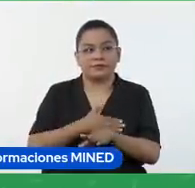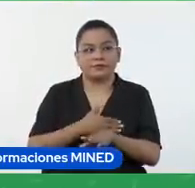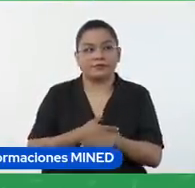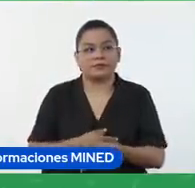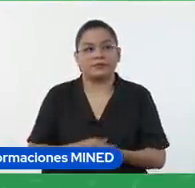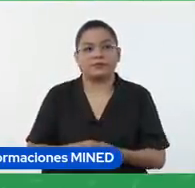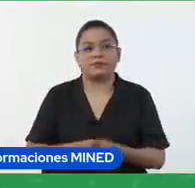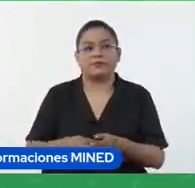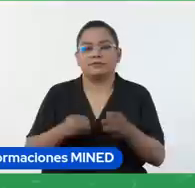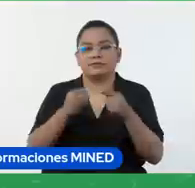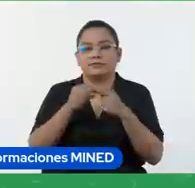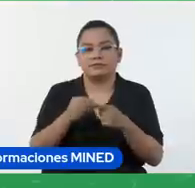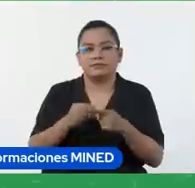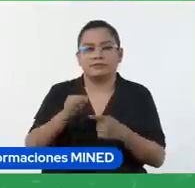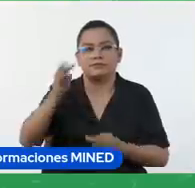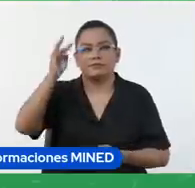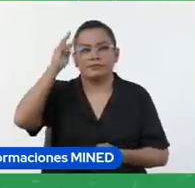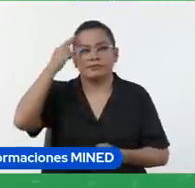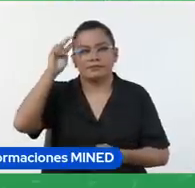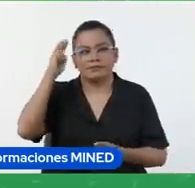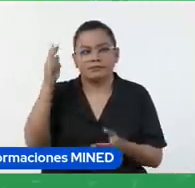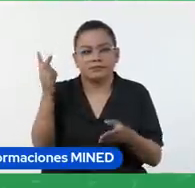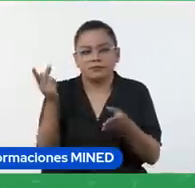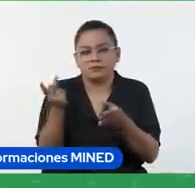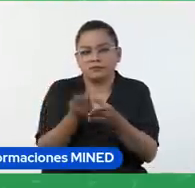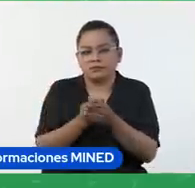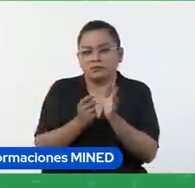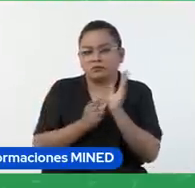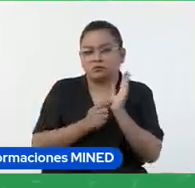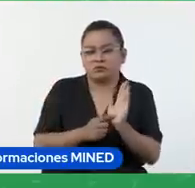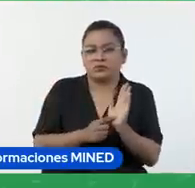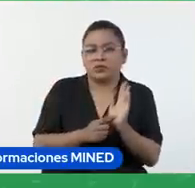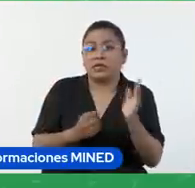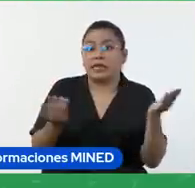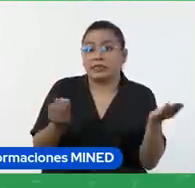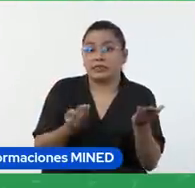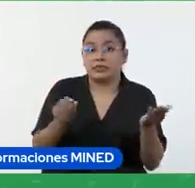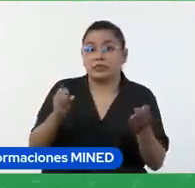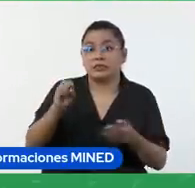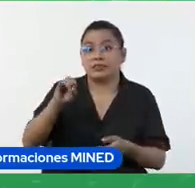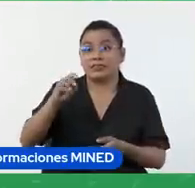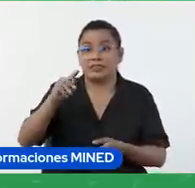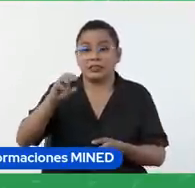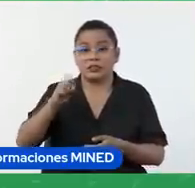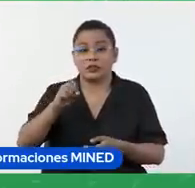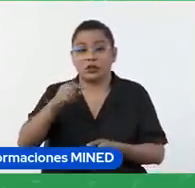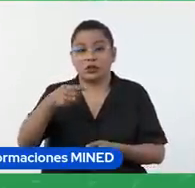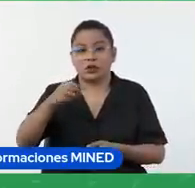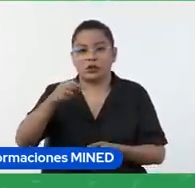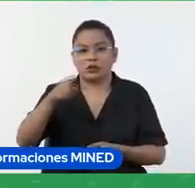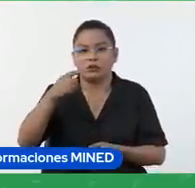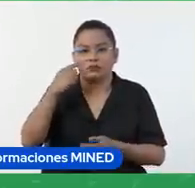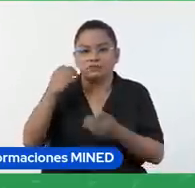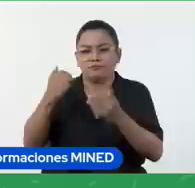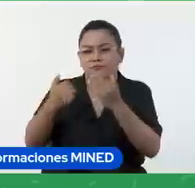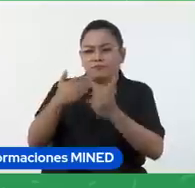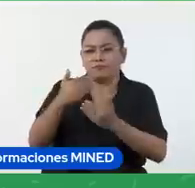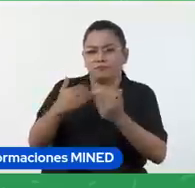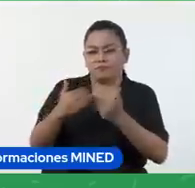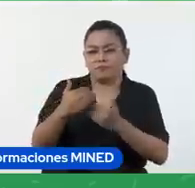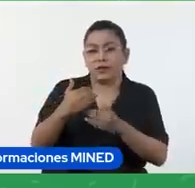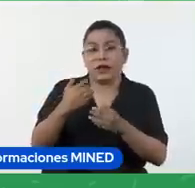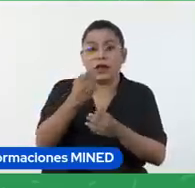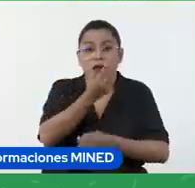detalle de qué es un portafolio de evidencias y cómo crearlo con sitios de google voy a leer algunas respuestas veo que hay